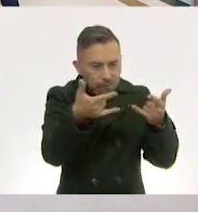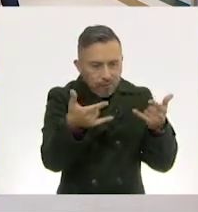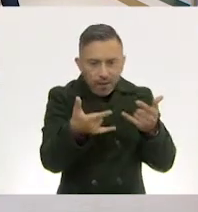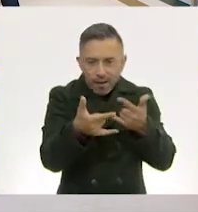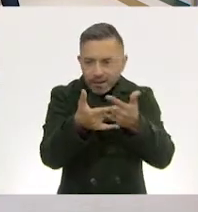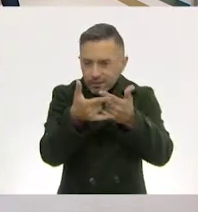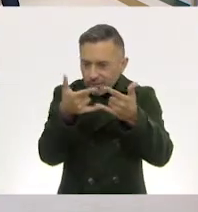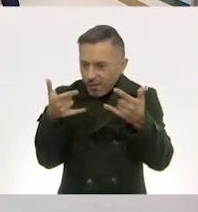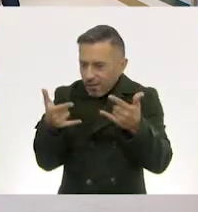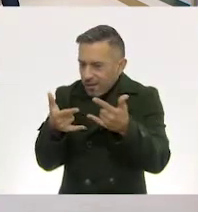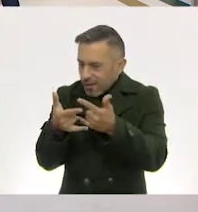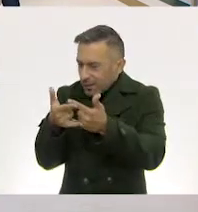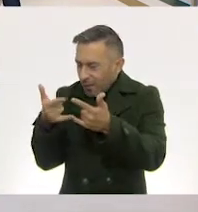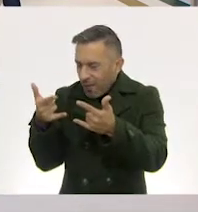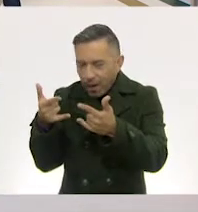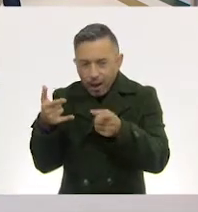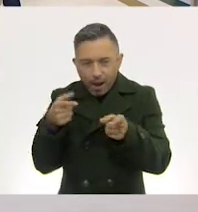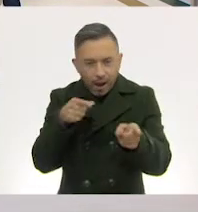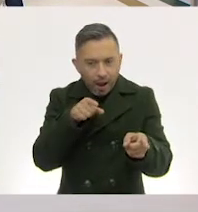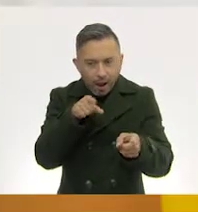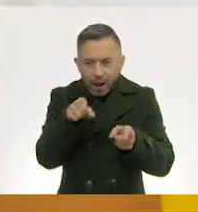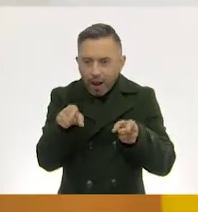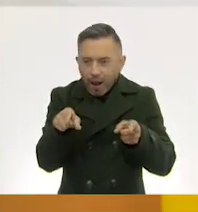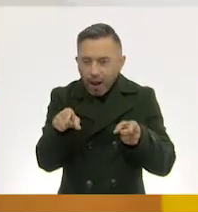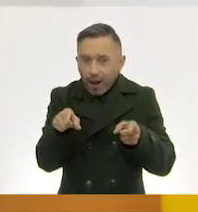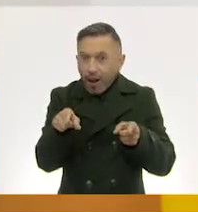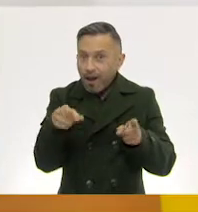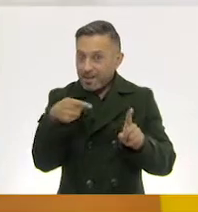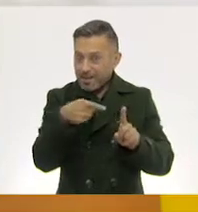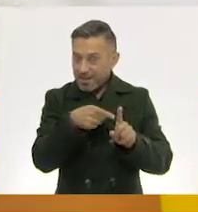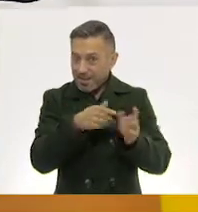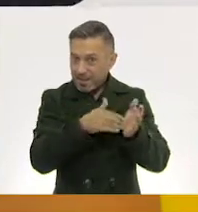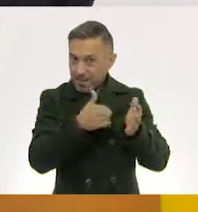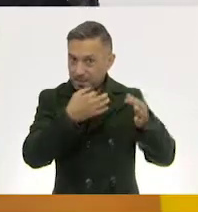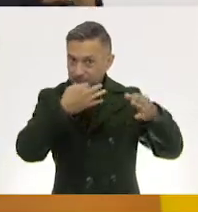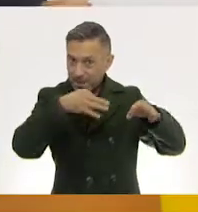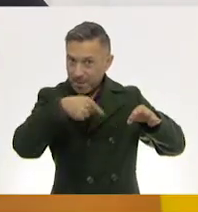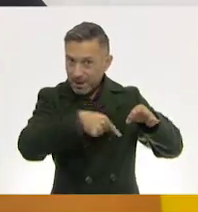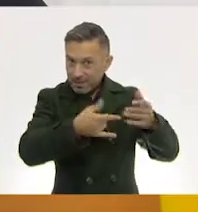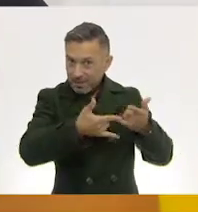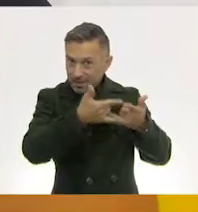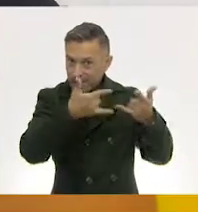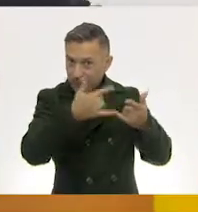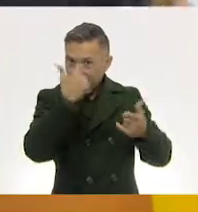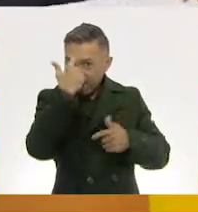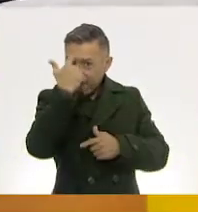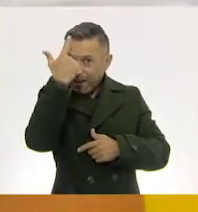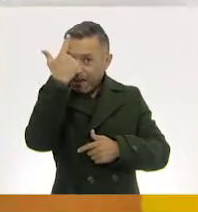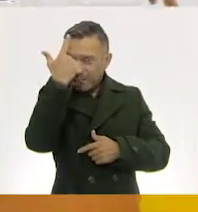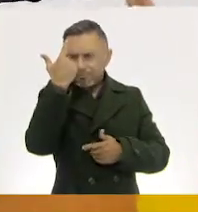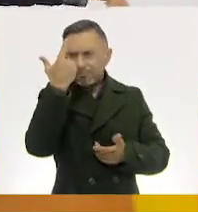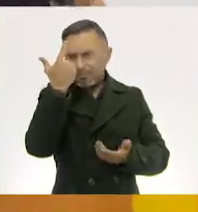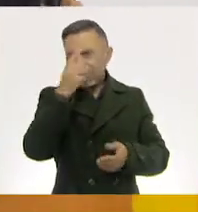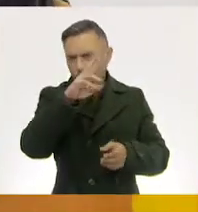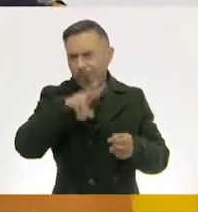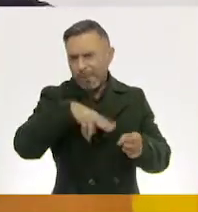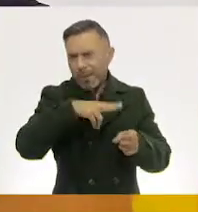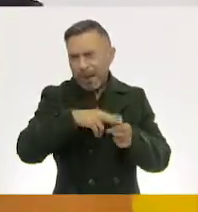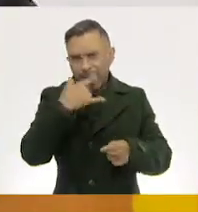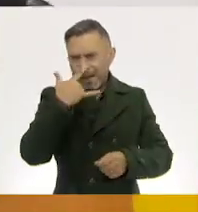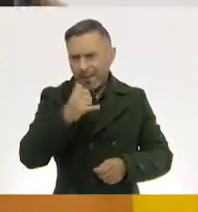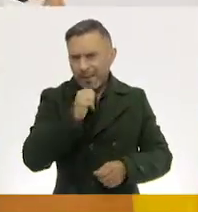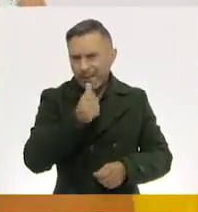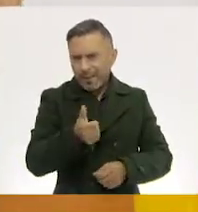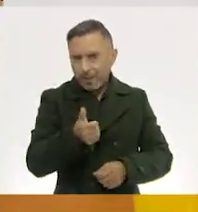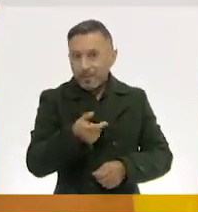extrañar que inventemos la historia de un papel. Esta era una elegante